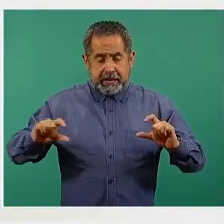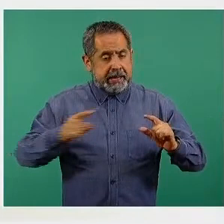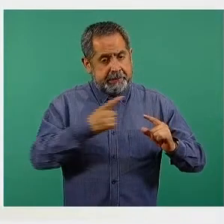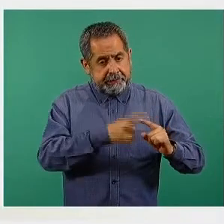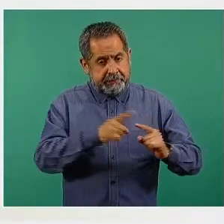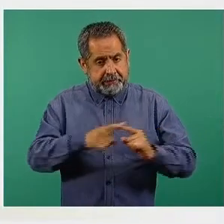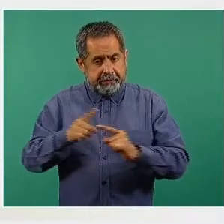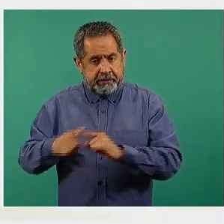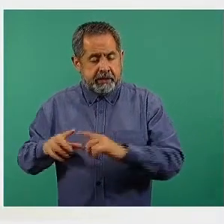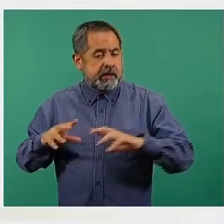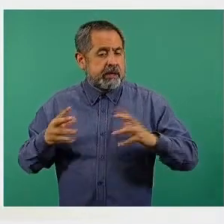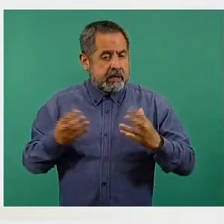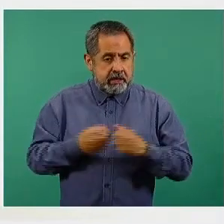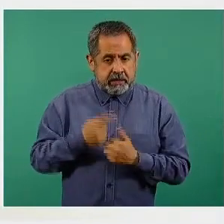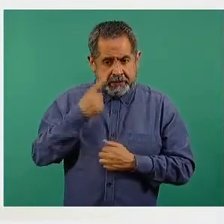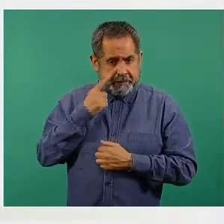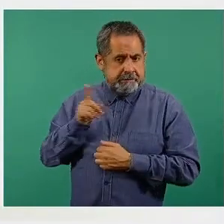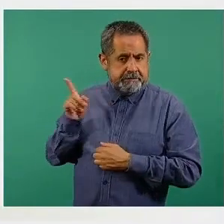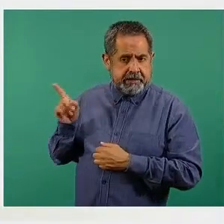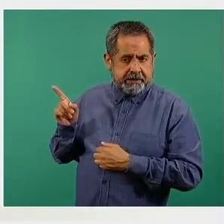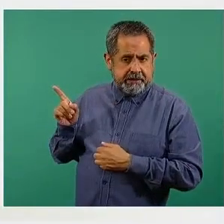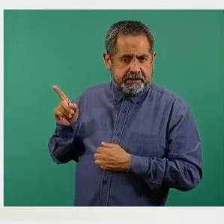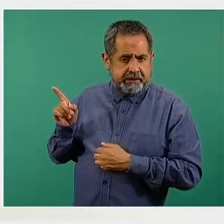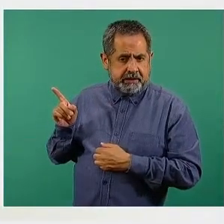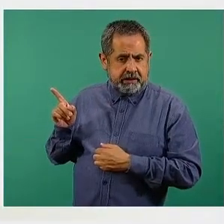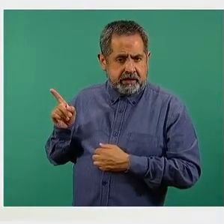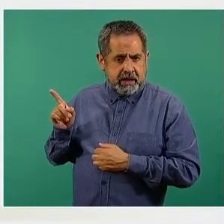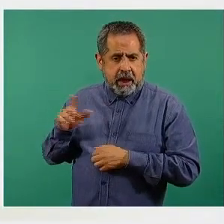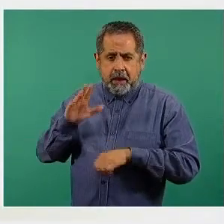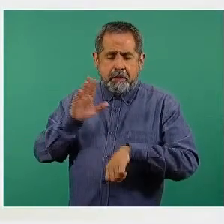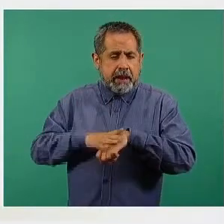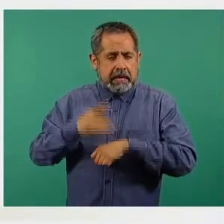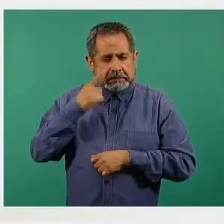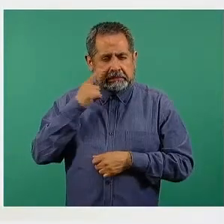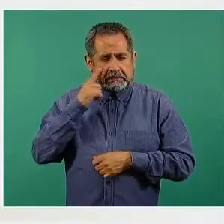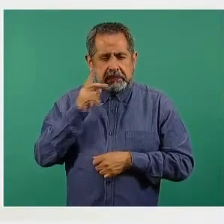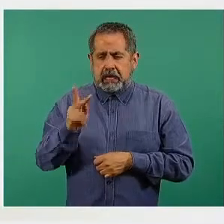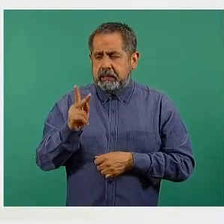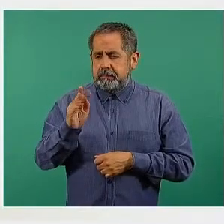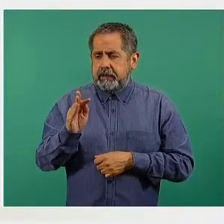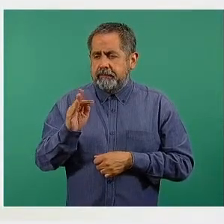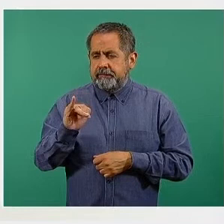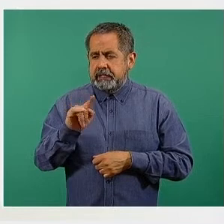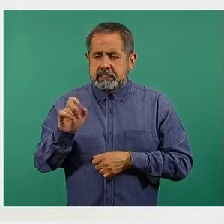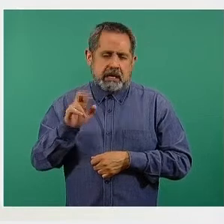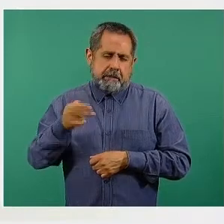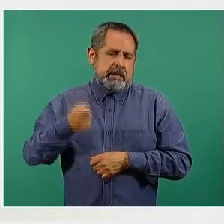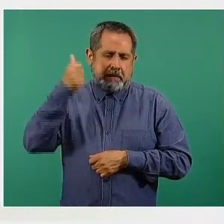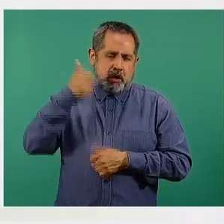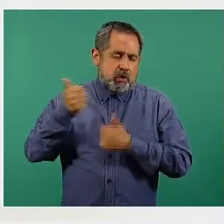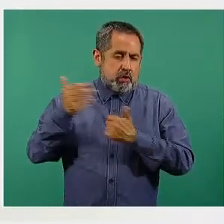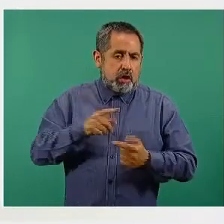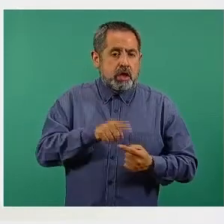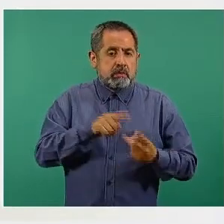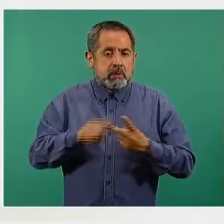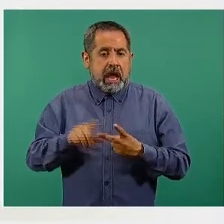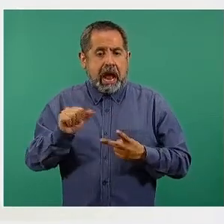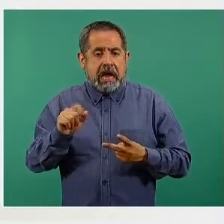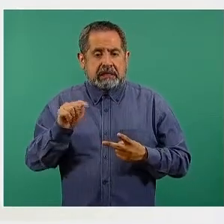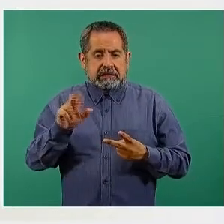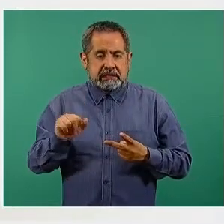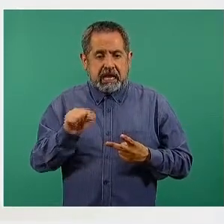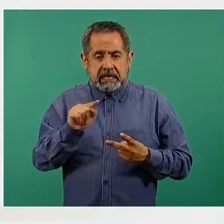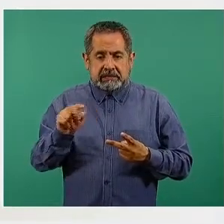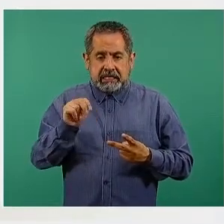que se distribuyen como aparece en la pantalla mayormente las de Pfizer, que son las primeras que llegaron, enseguida AstraZeneca